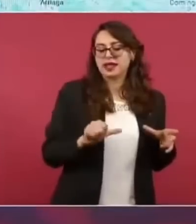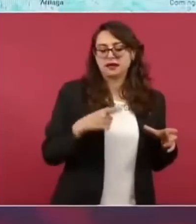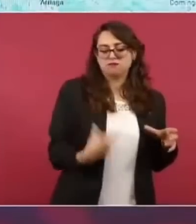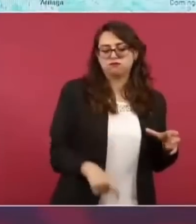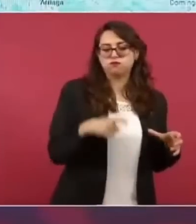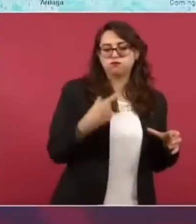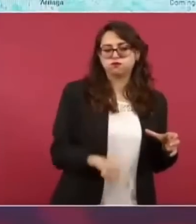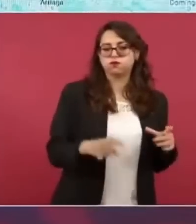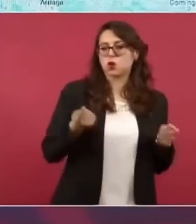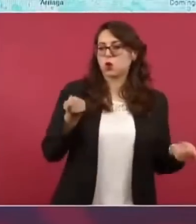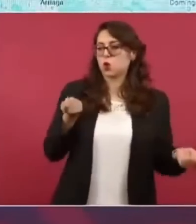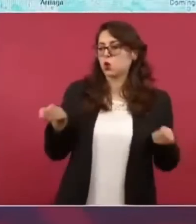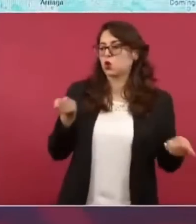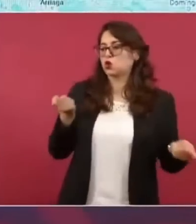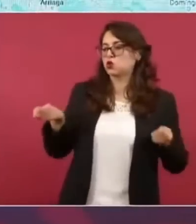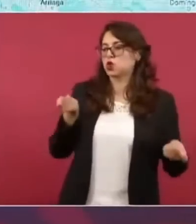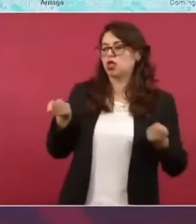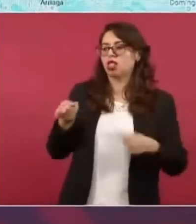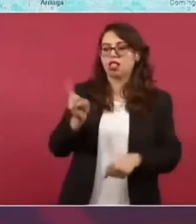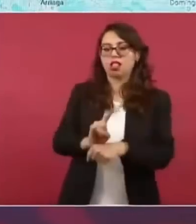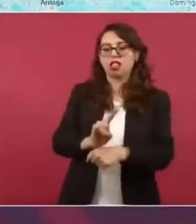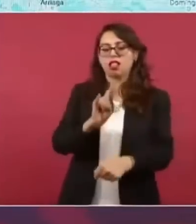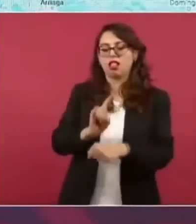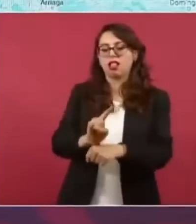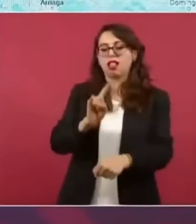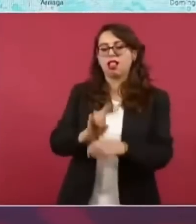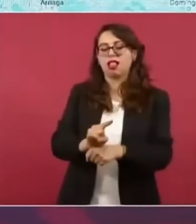la fachada de democracia.